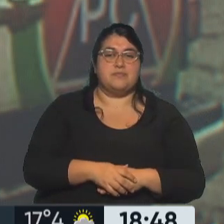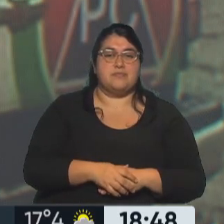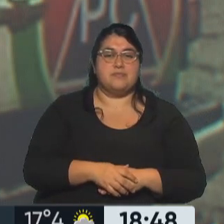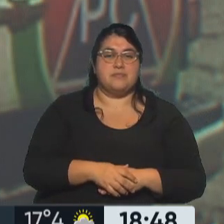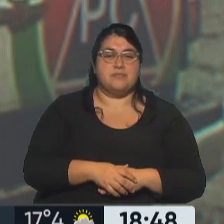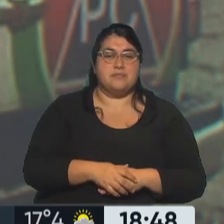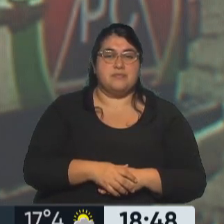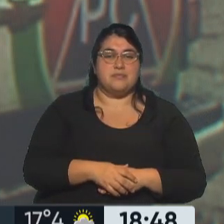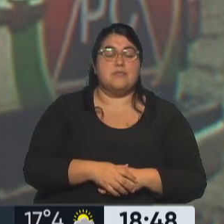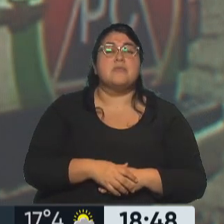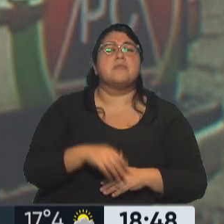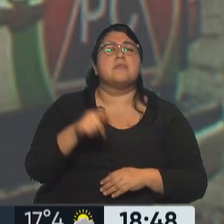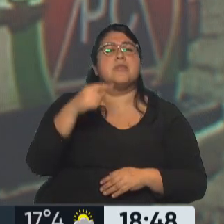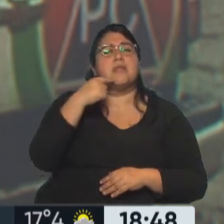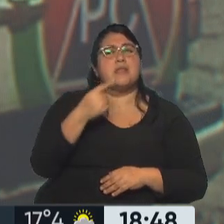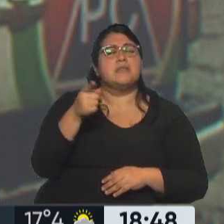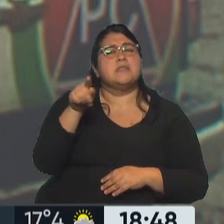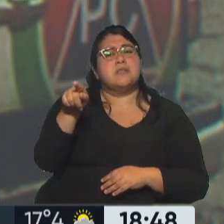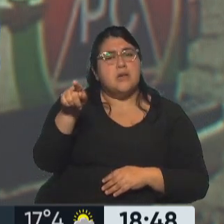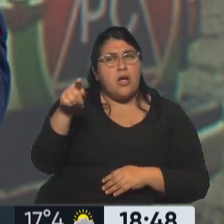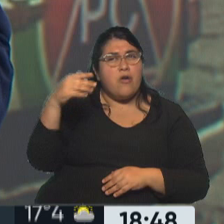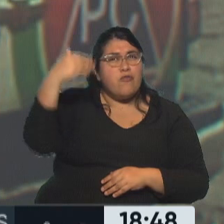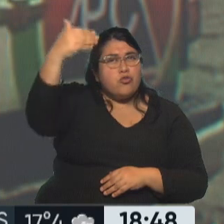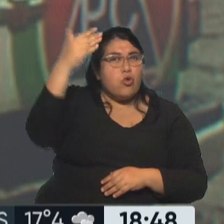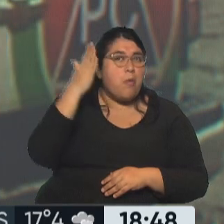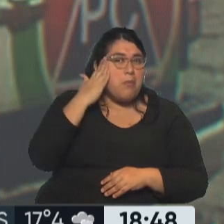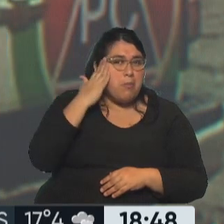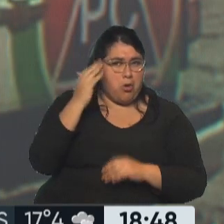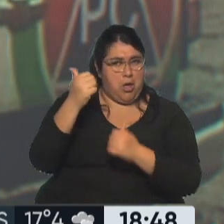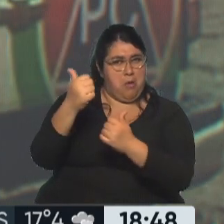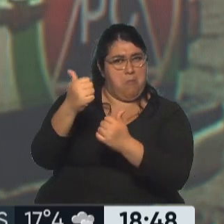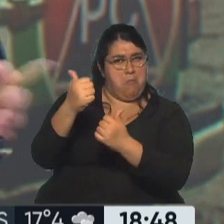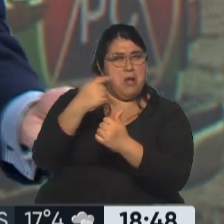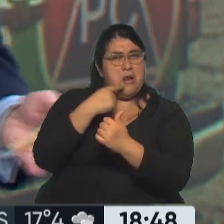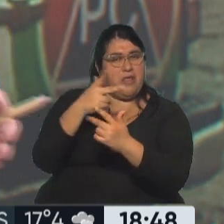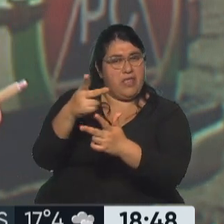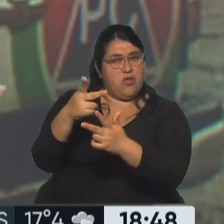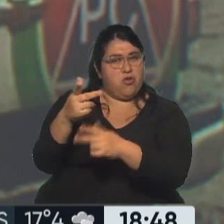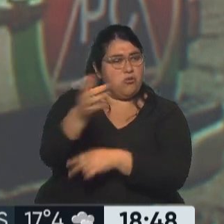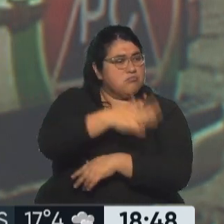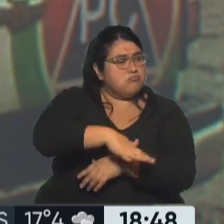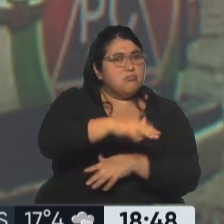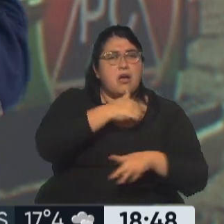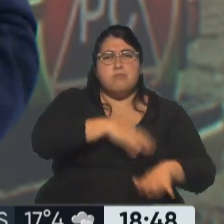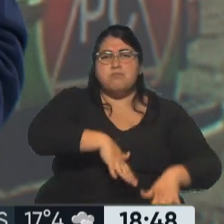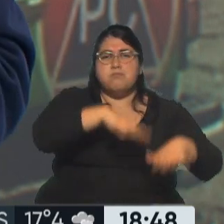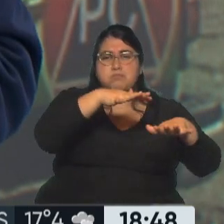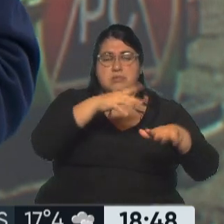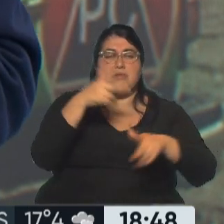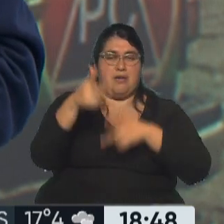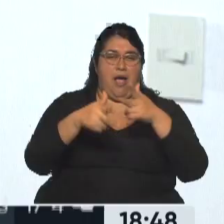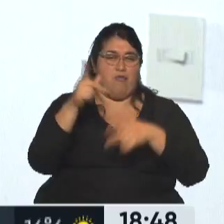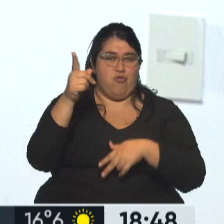Futuro Memoria. Y alguien le preguntó, está bien Futuro Memoria, gobernador, y las inundaciones, y Axel dijo.